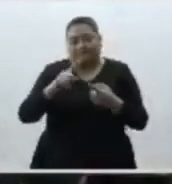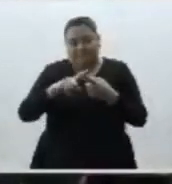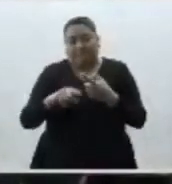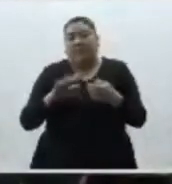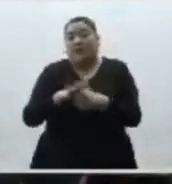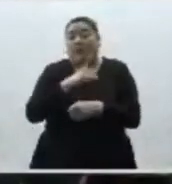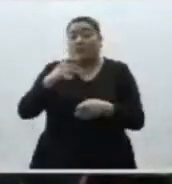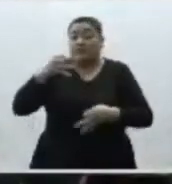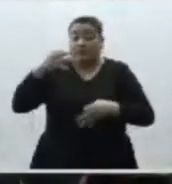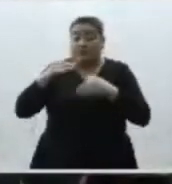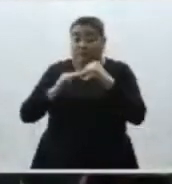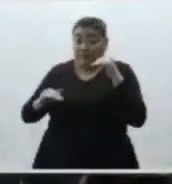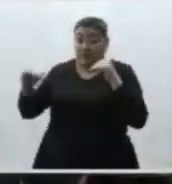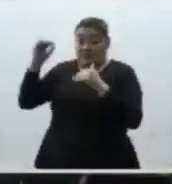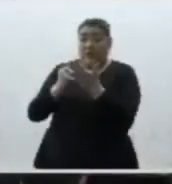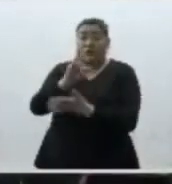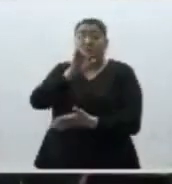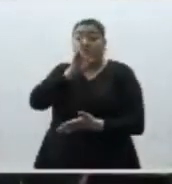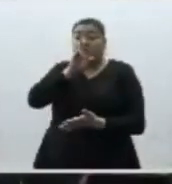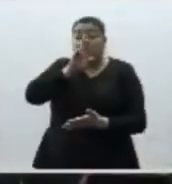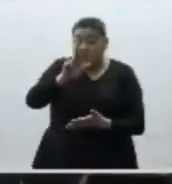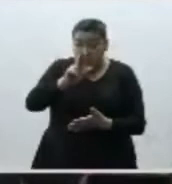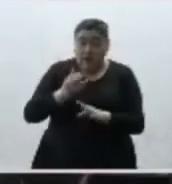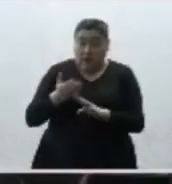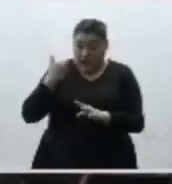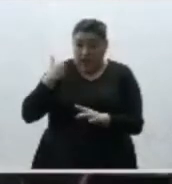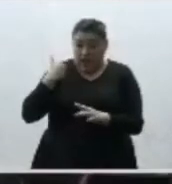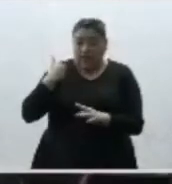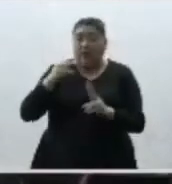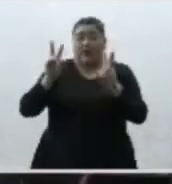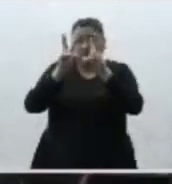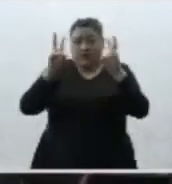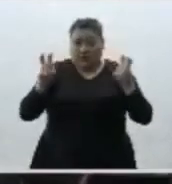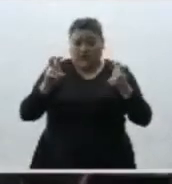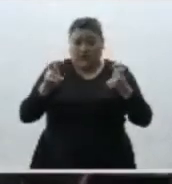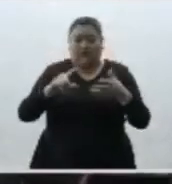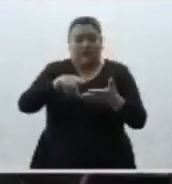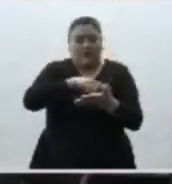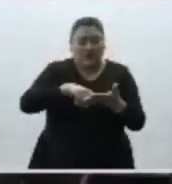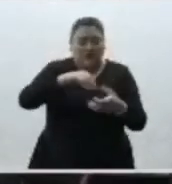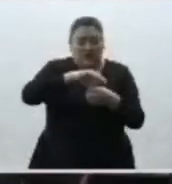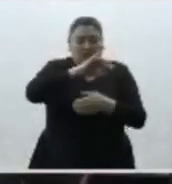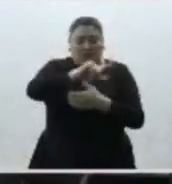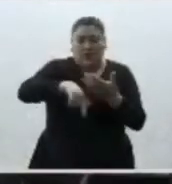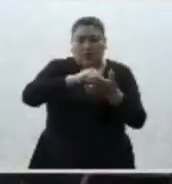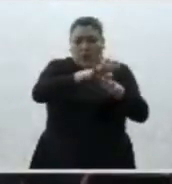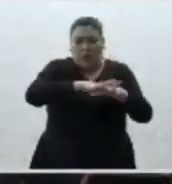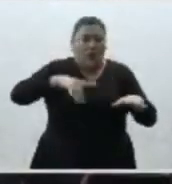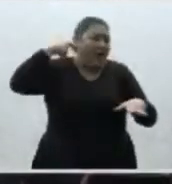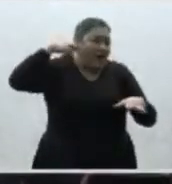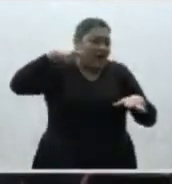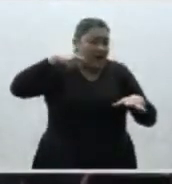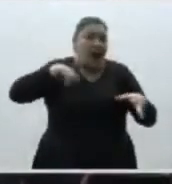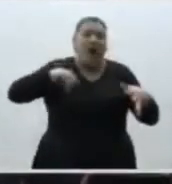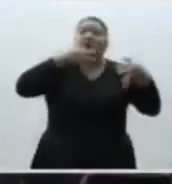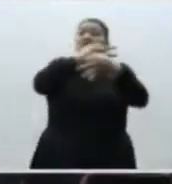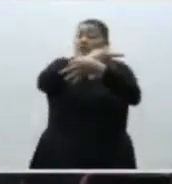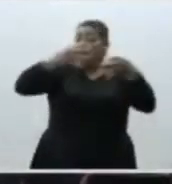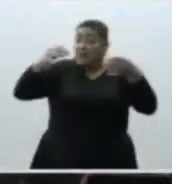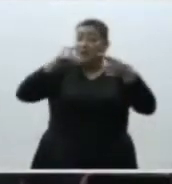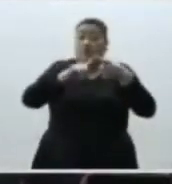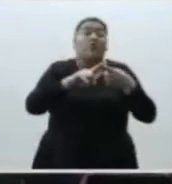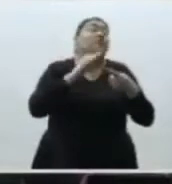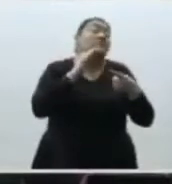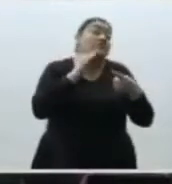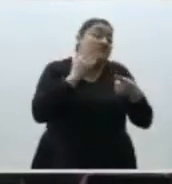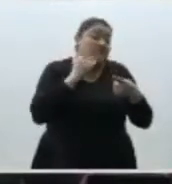la Sala Superior estableció en una de sus sentencias relacionadas con la elección del Ayuntamiento de Querétaro que las redes sociales